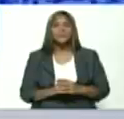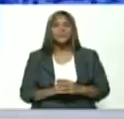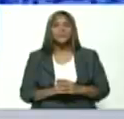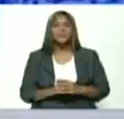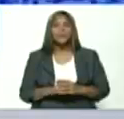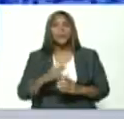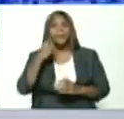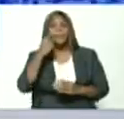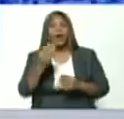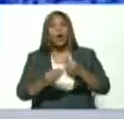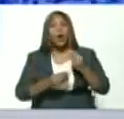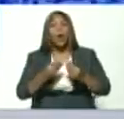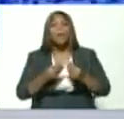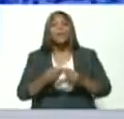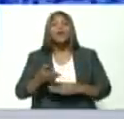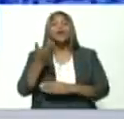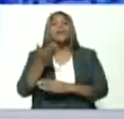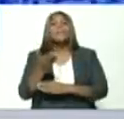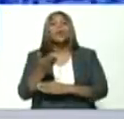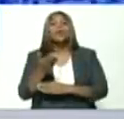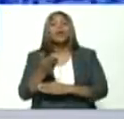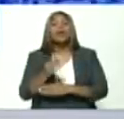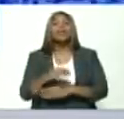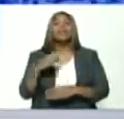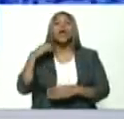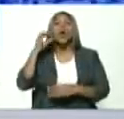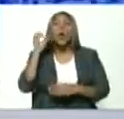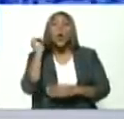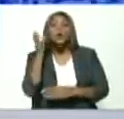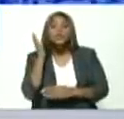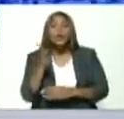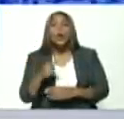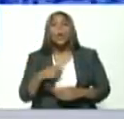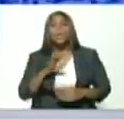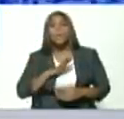fíjense ustedes, es muy importante el consejo presidencial de la clase obrera.